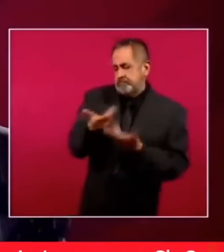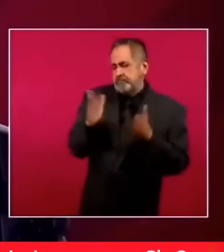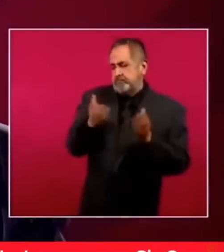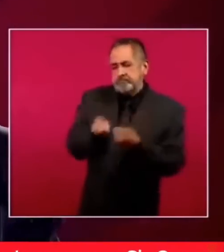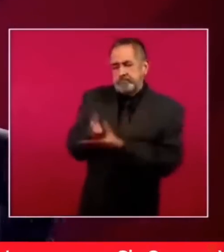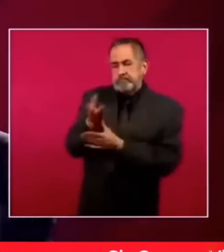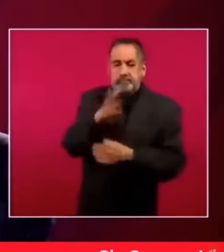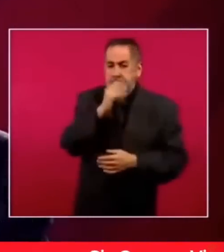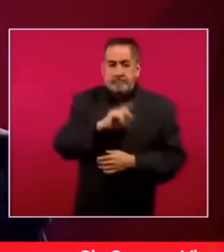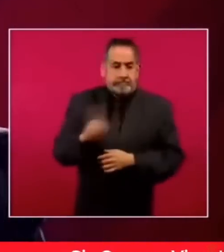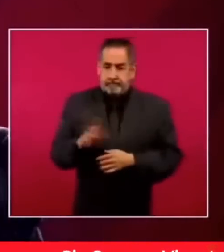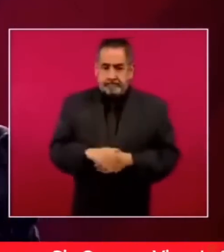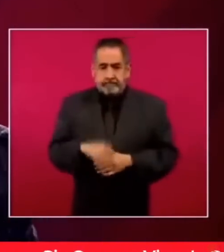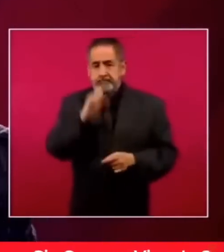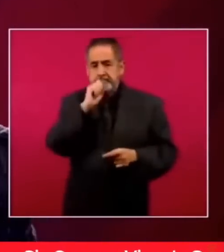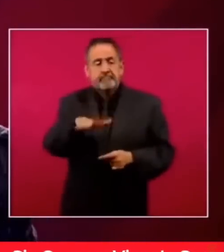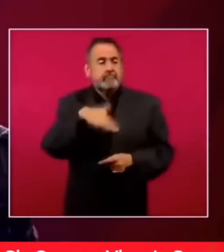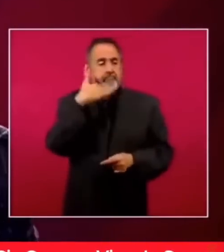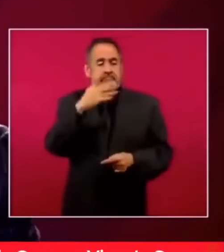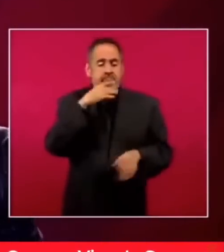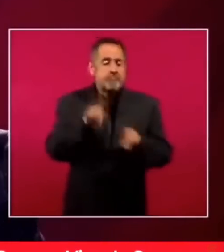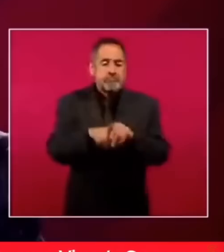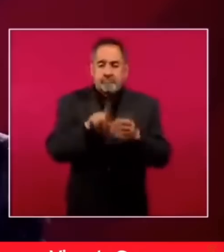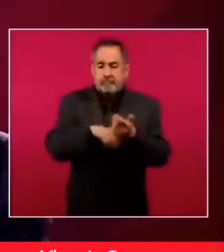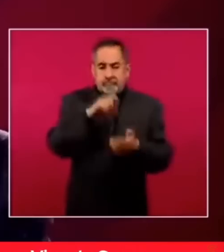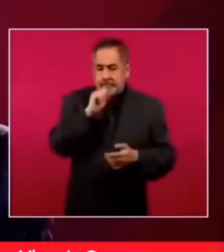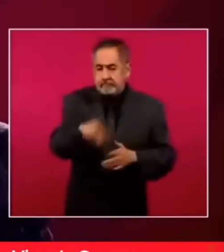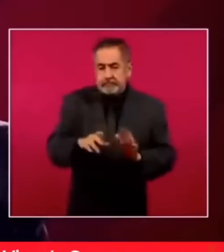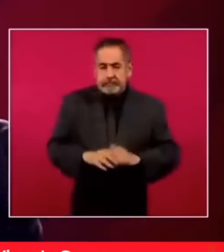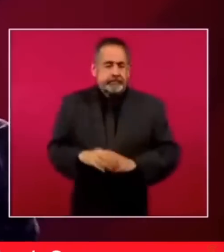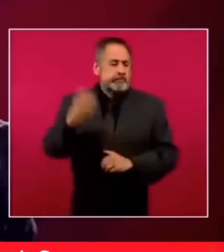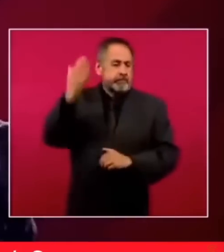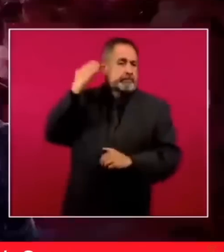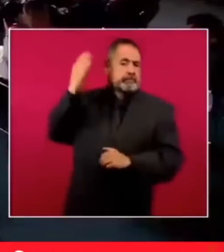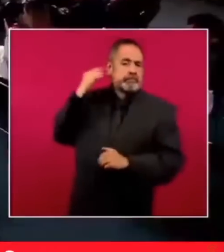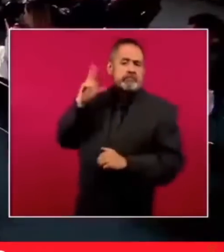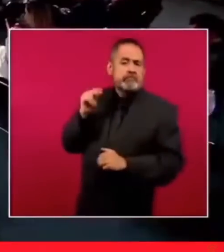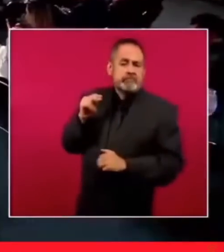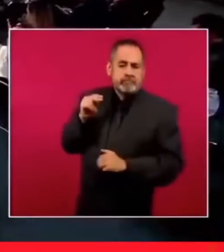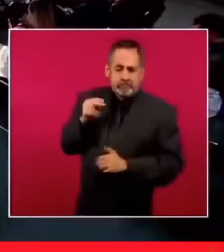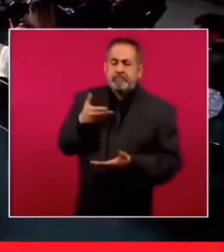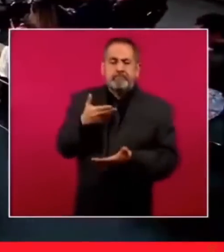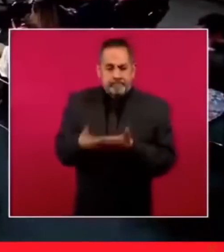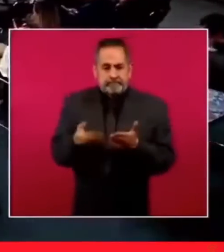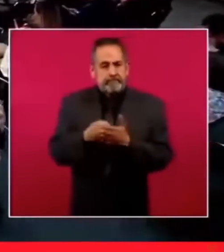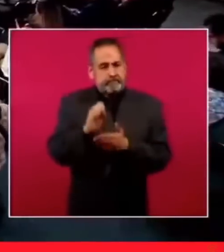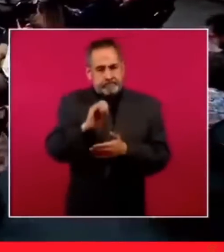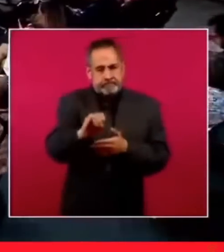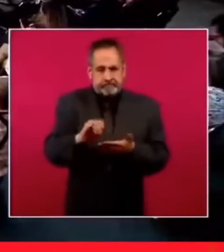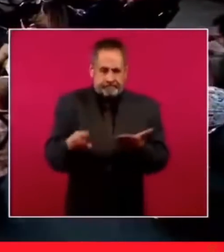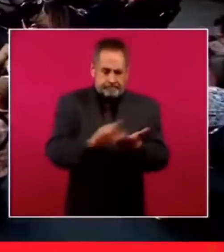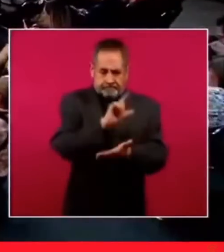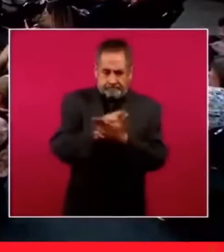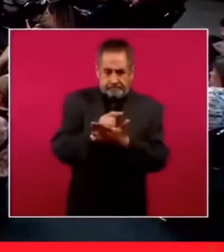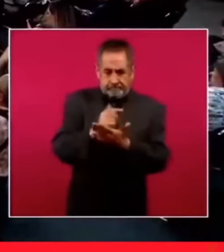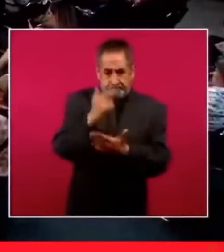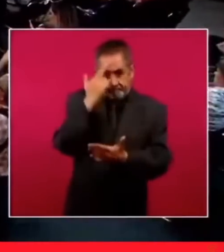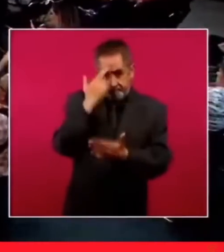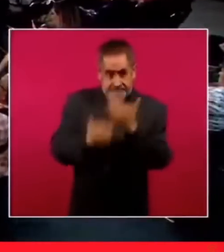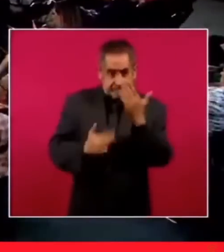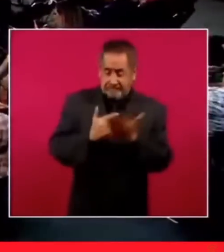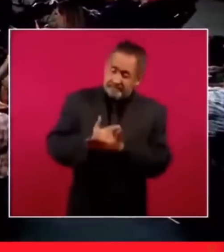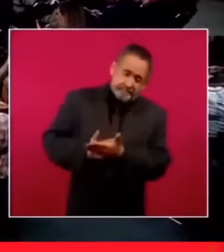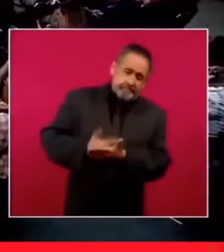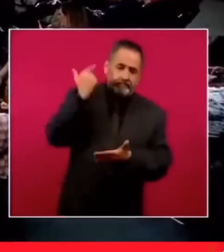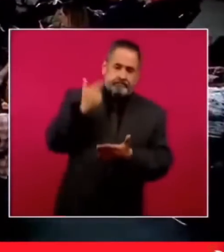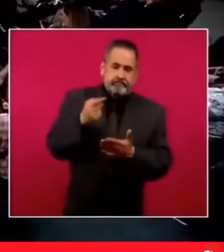Lo mismo la corrupción, que no era delito grave, fueron de las reformas que se aprobaron.